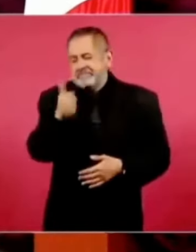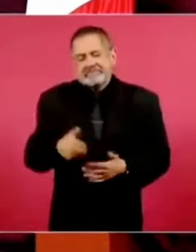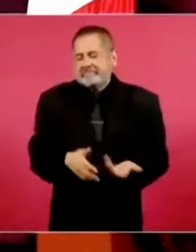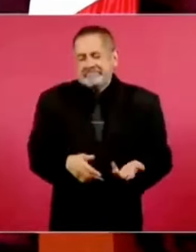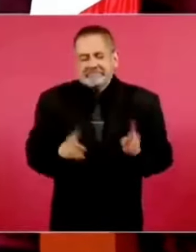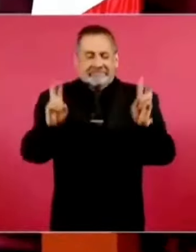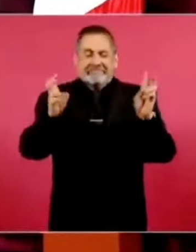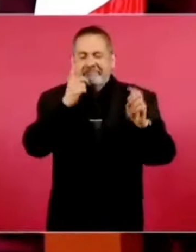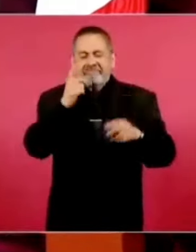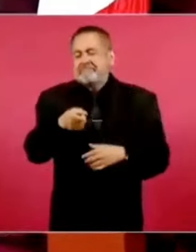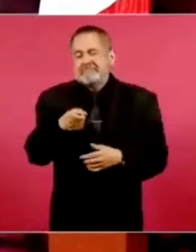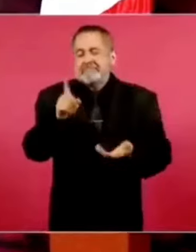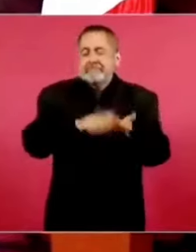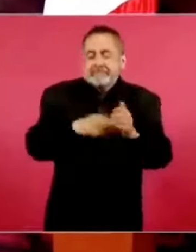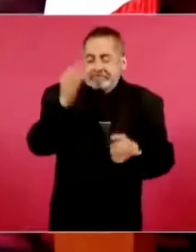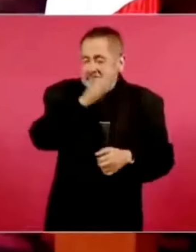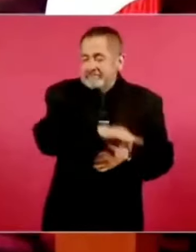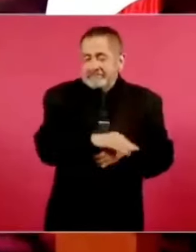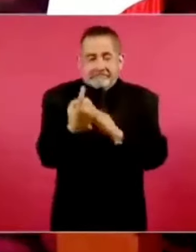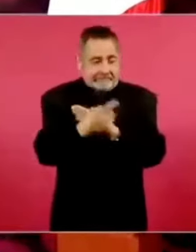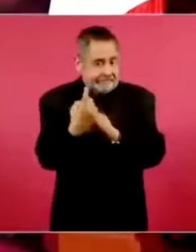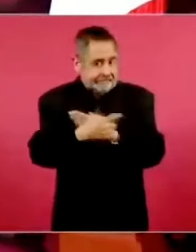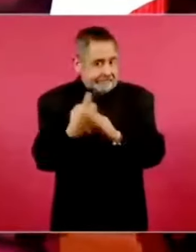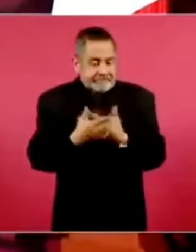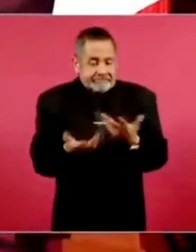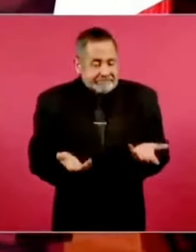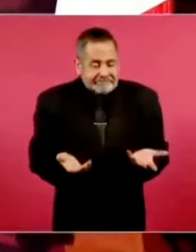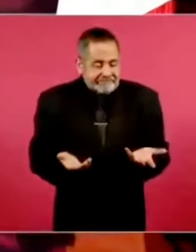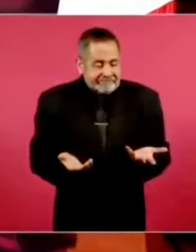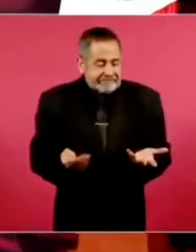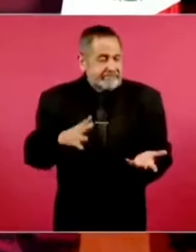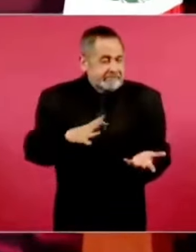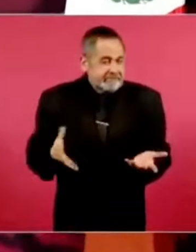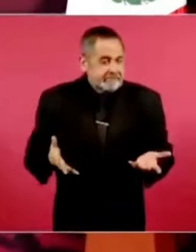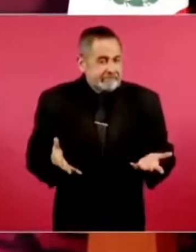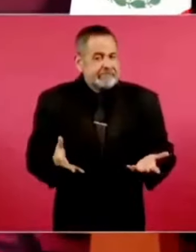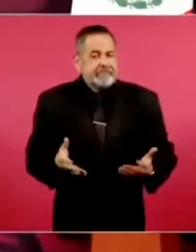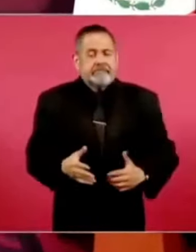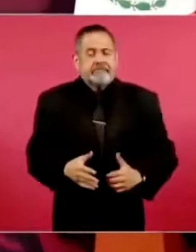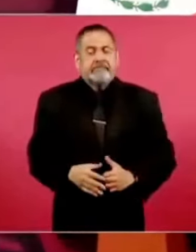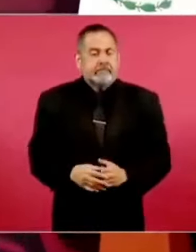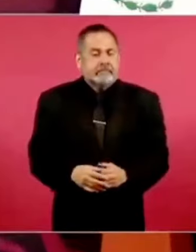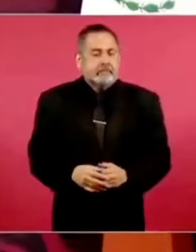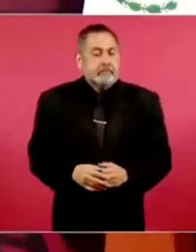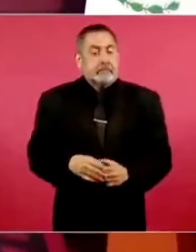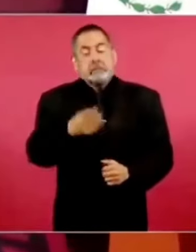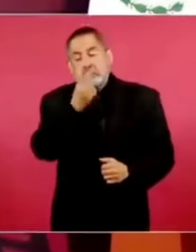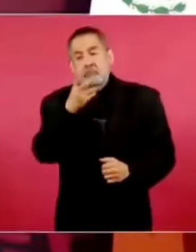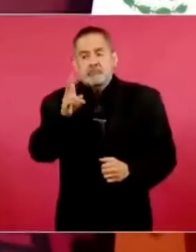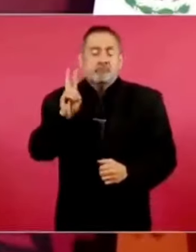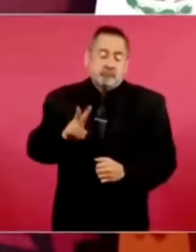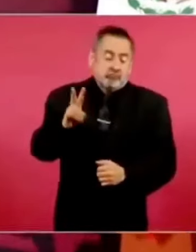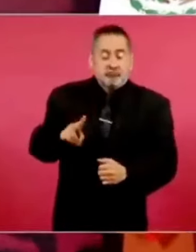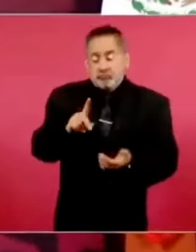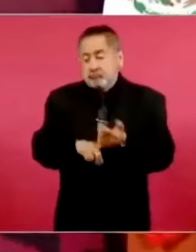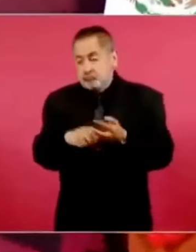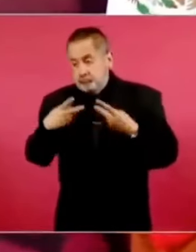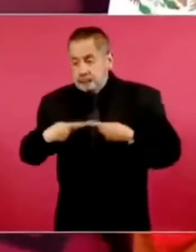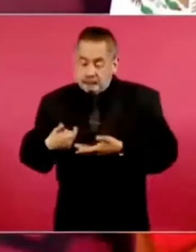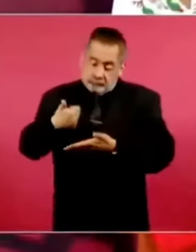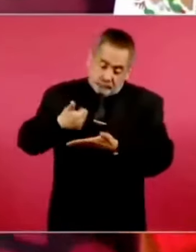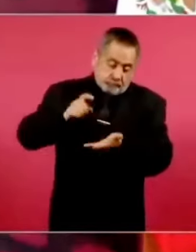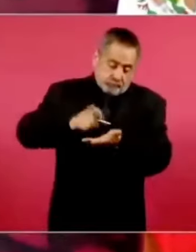aseguraron en las redes sociales